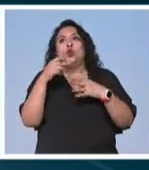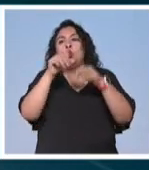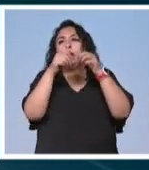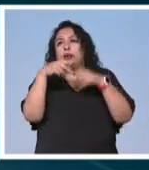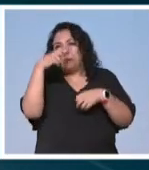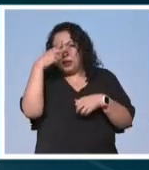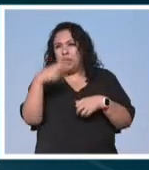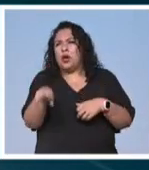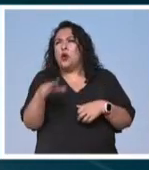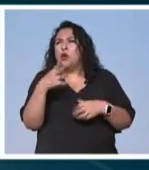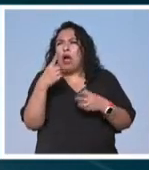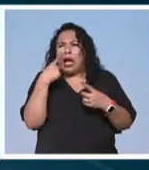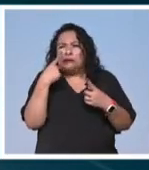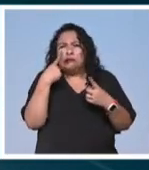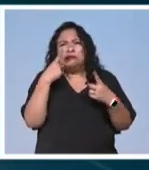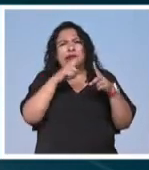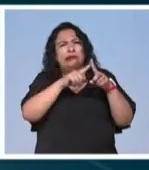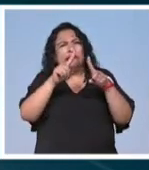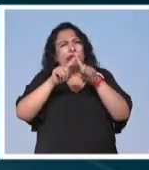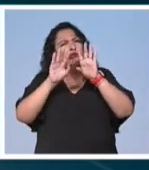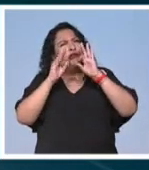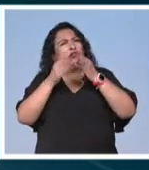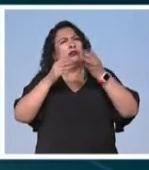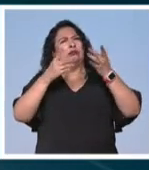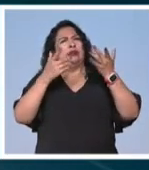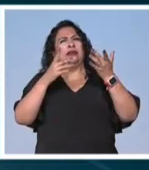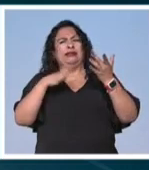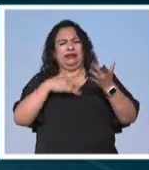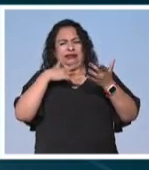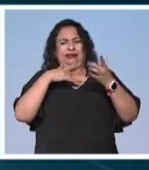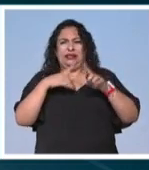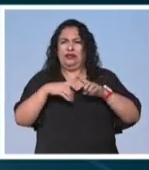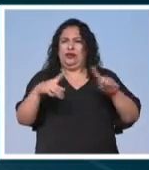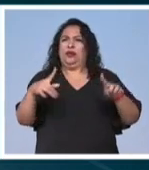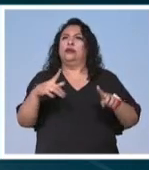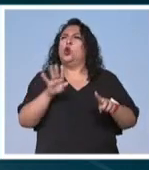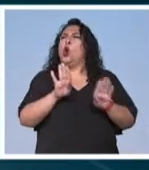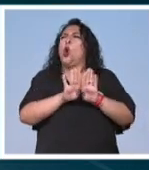como es que puede tener tantas interpretaciones y despertar sentimientos distintos